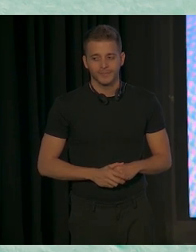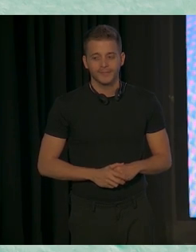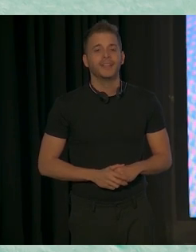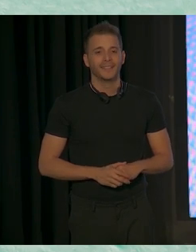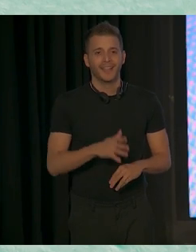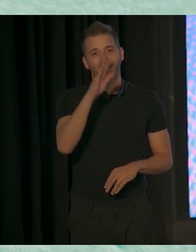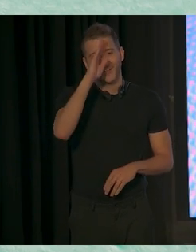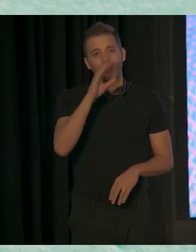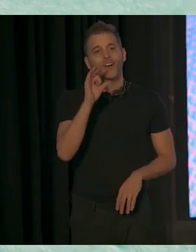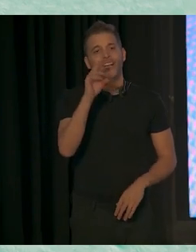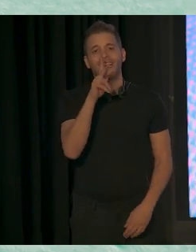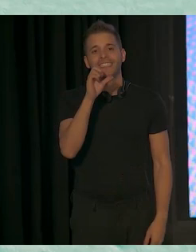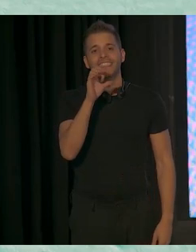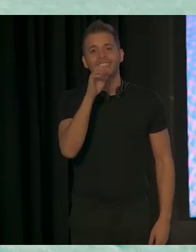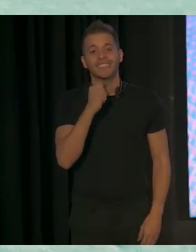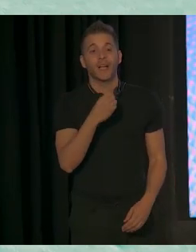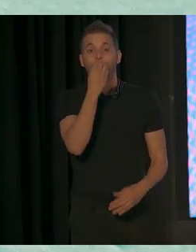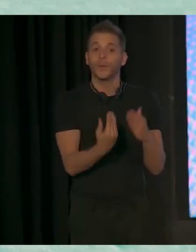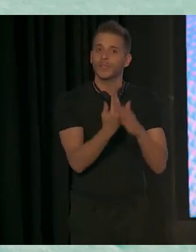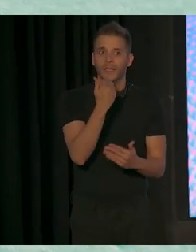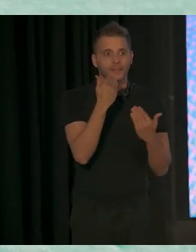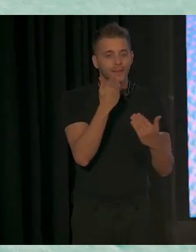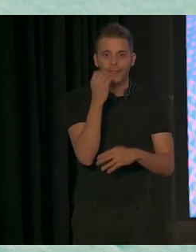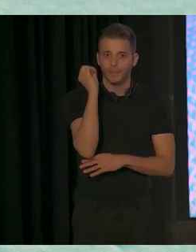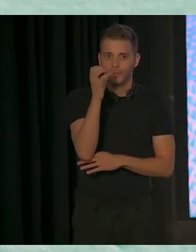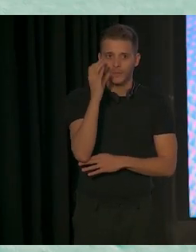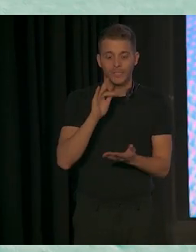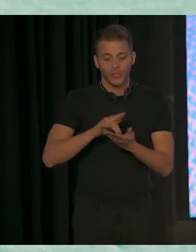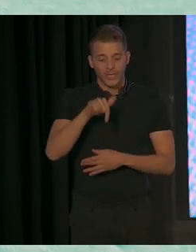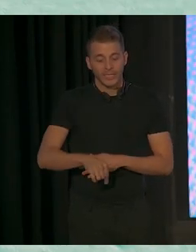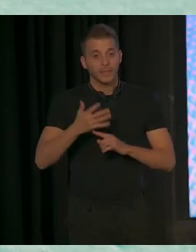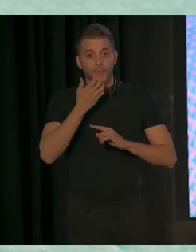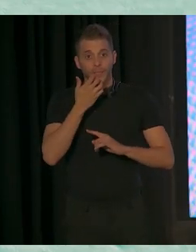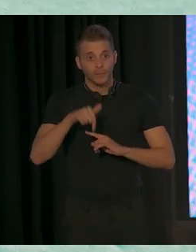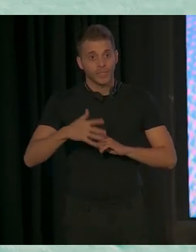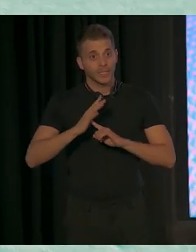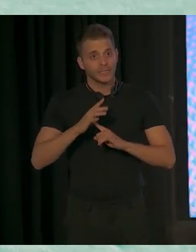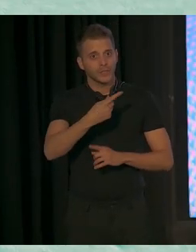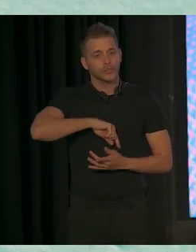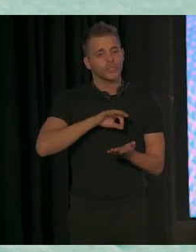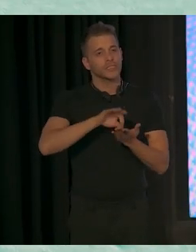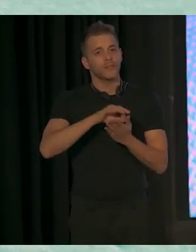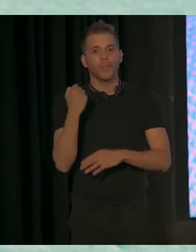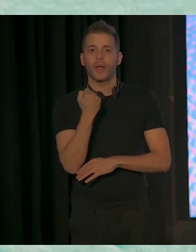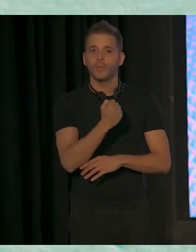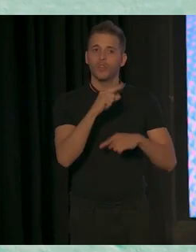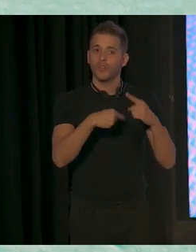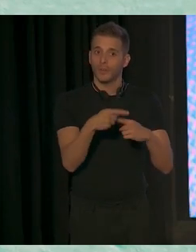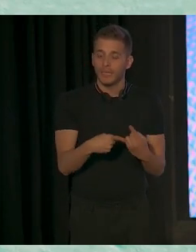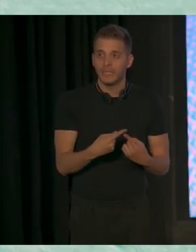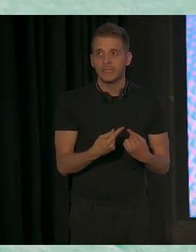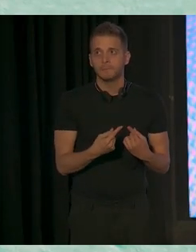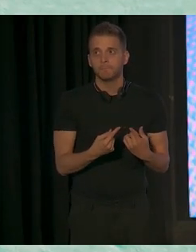Hola, Secha. Buenos días. Buenas. Muchas gracias por tu exposición. Nosotros aquí en Castilla-La Mancha tenemos un servicio de apoyo a familias que, en cierto sentido,